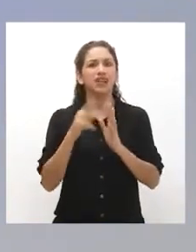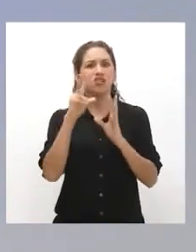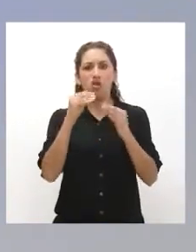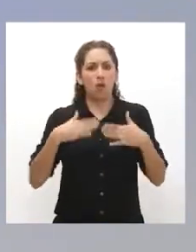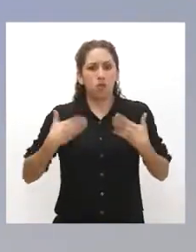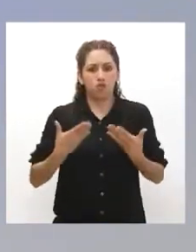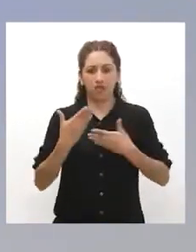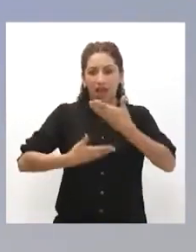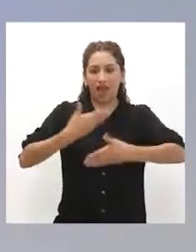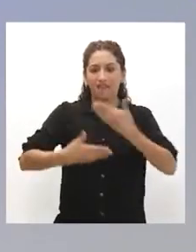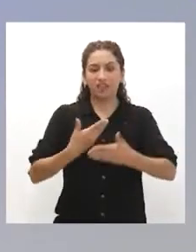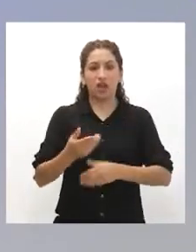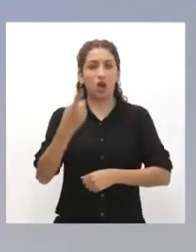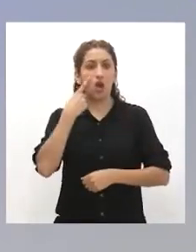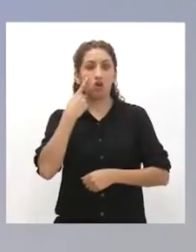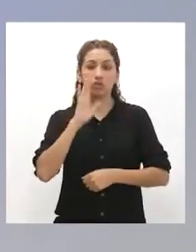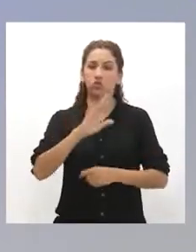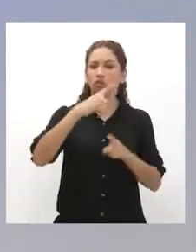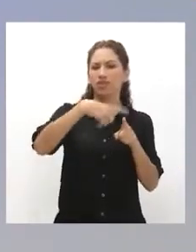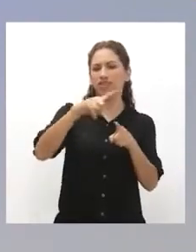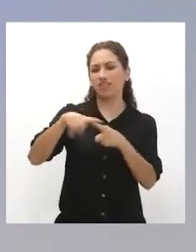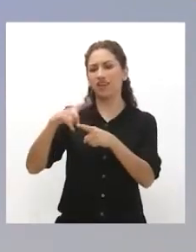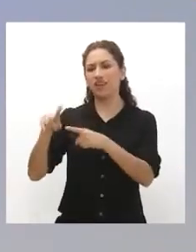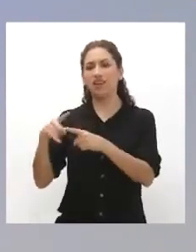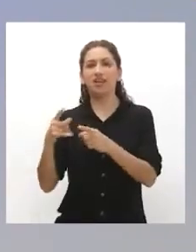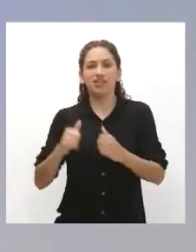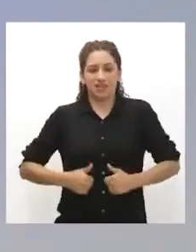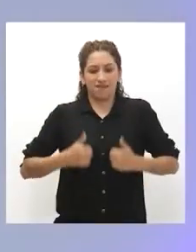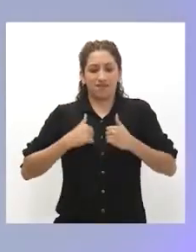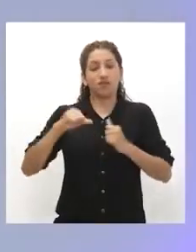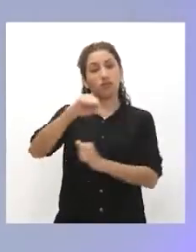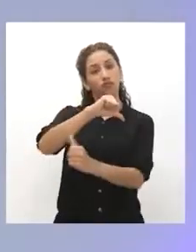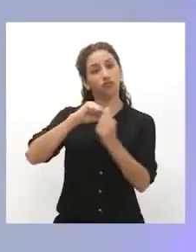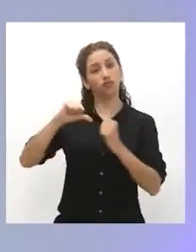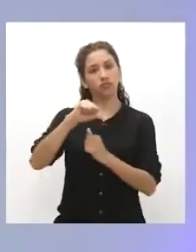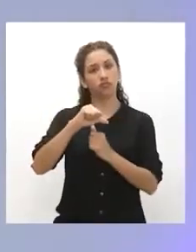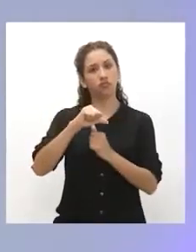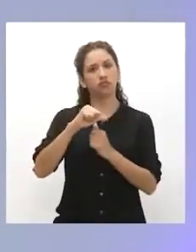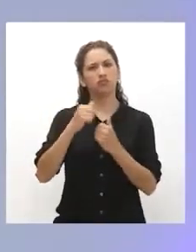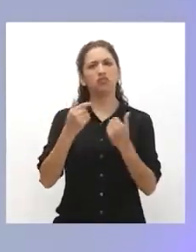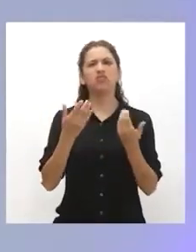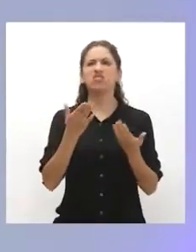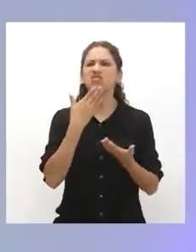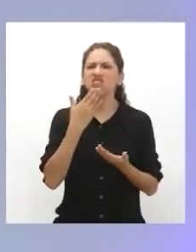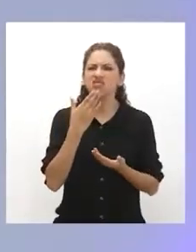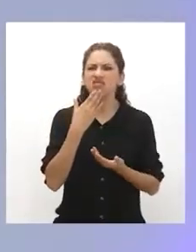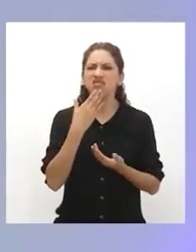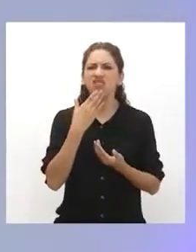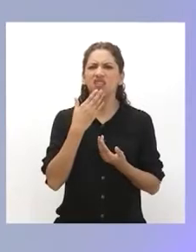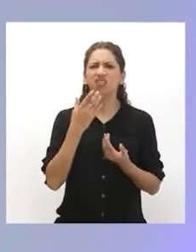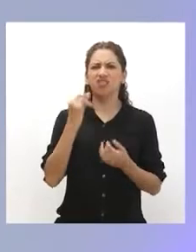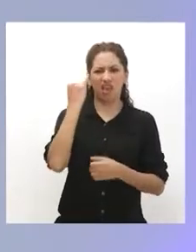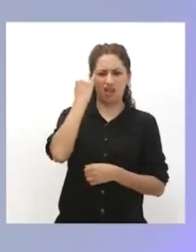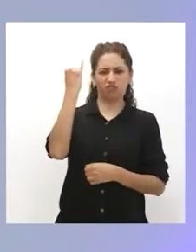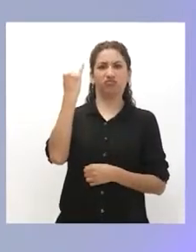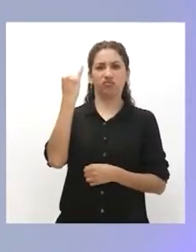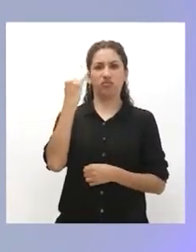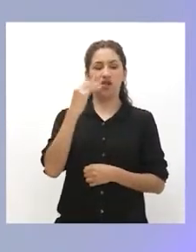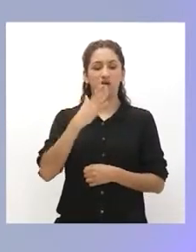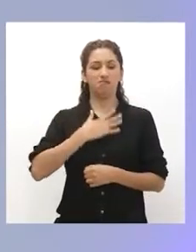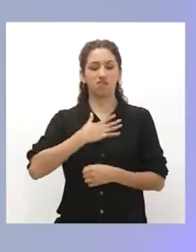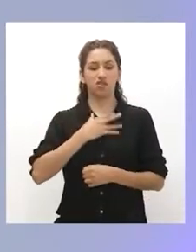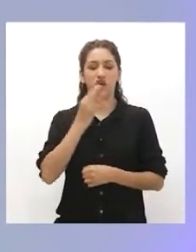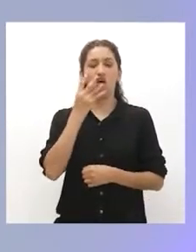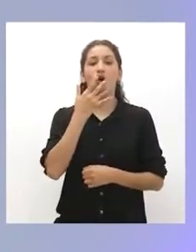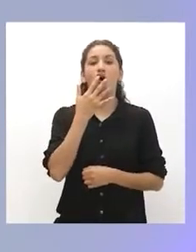reconocer ni valorar nuestros méritos y nuestra diversidad como sociedad. ¿Y de dónde vendrá la idea de que un color de piel